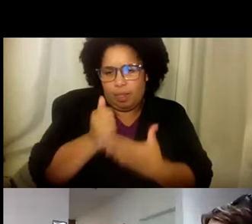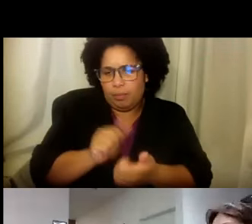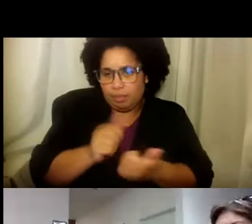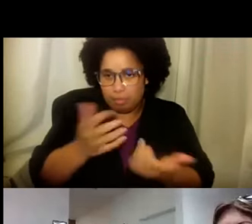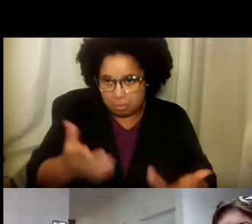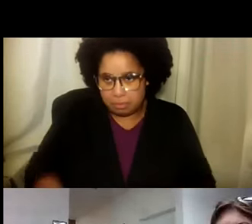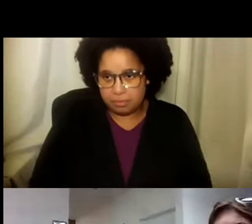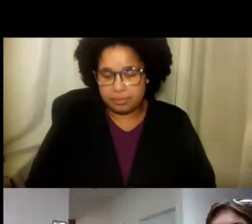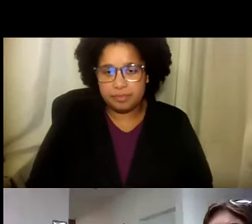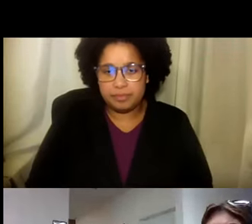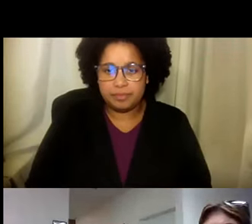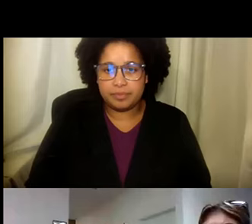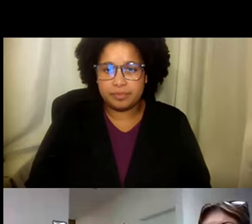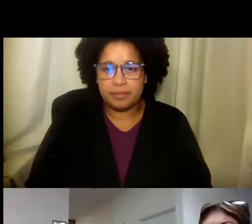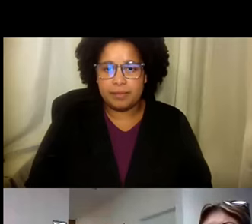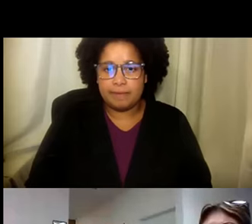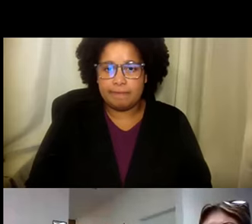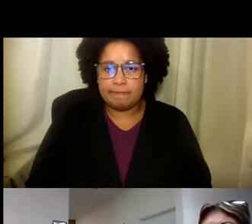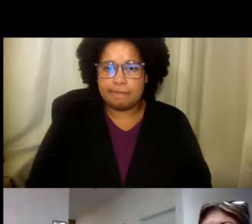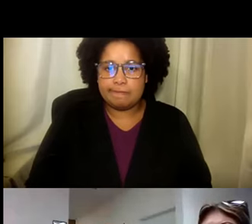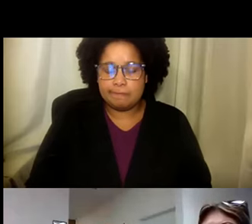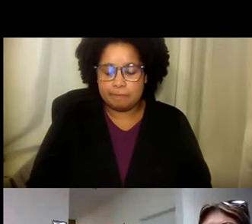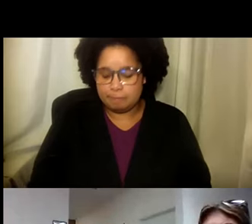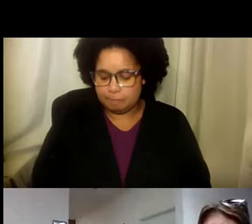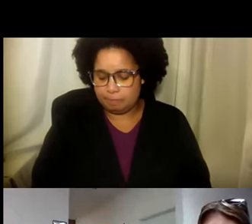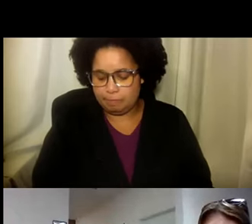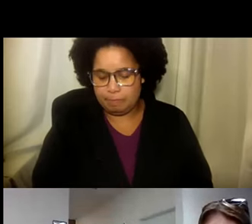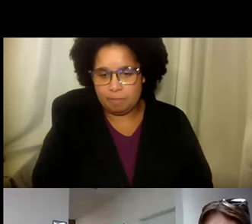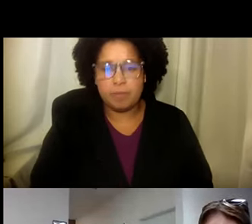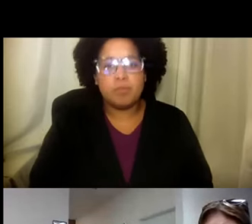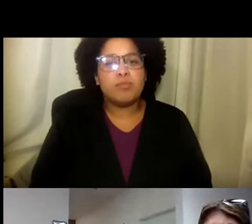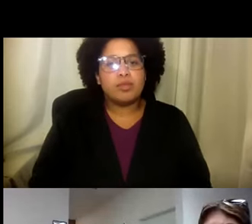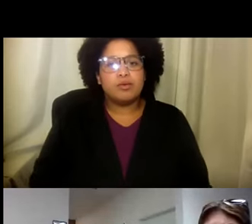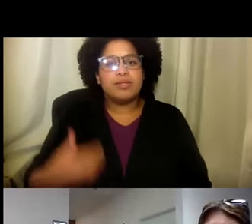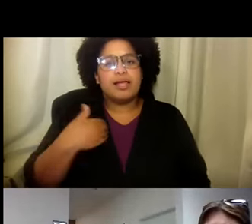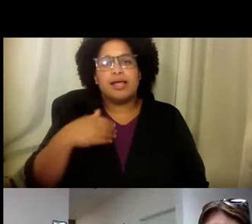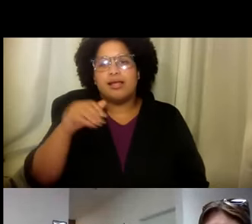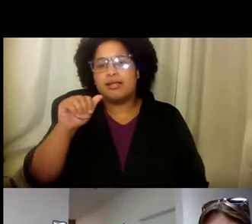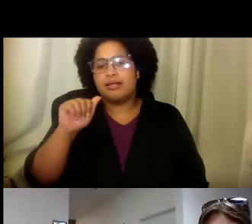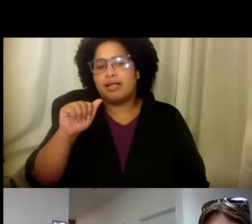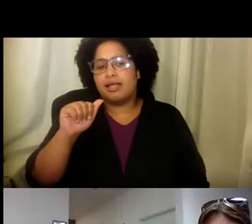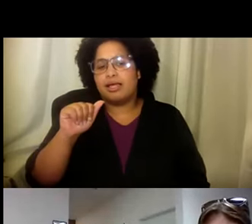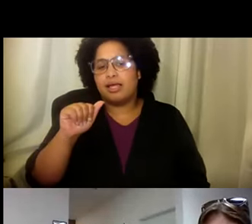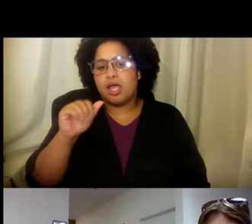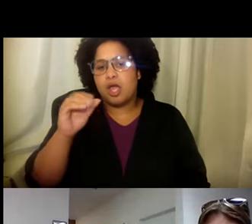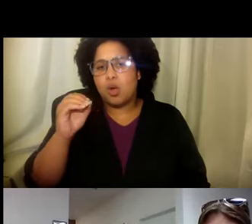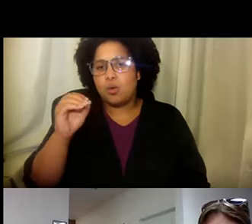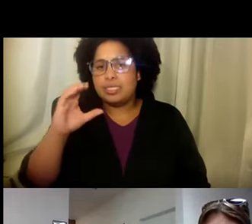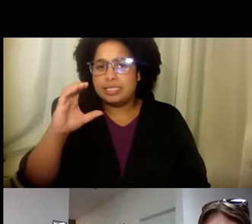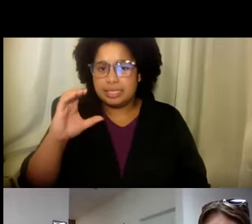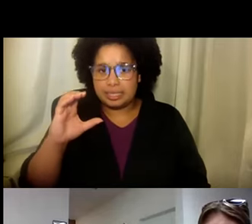¿Verdad? Como comprar una computadora. Pero cualquier cosa. Pero fue una vez. Bueno. Fue una vez. La cual tuvimos.